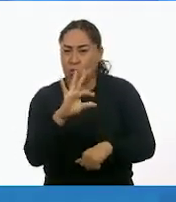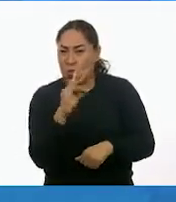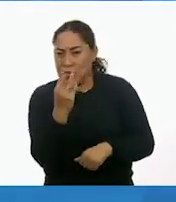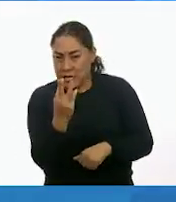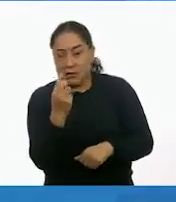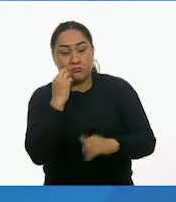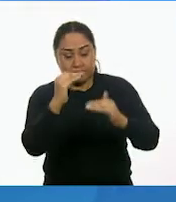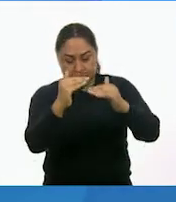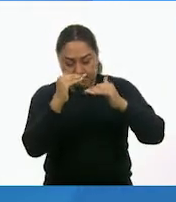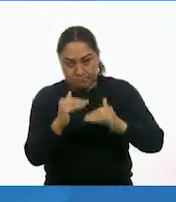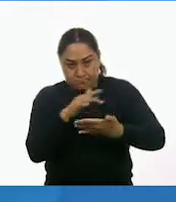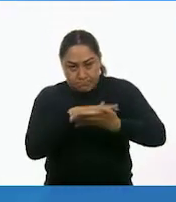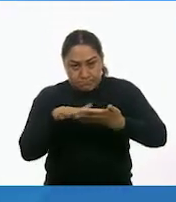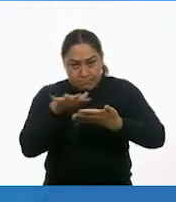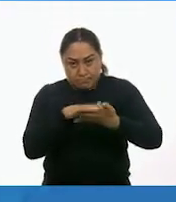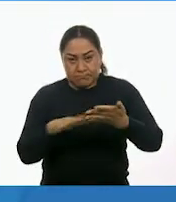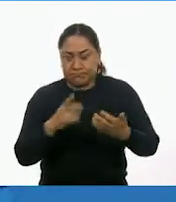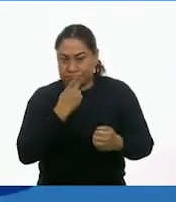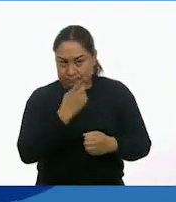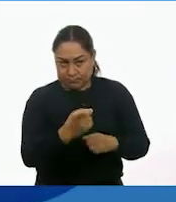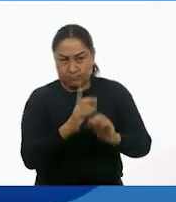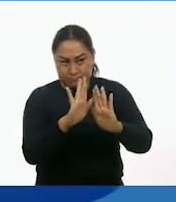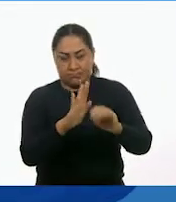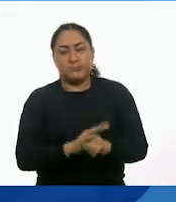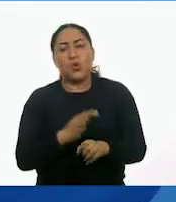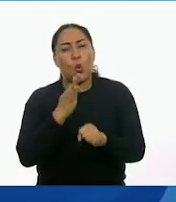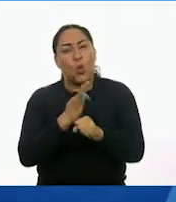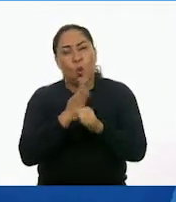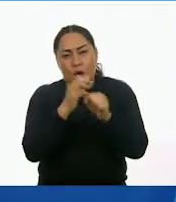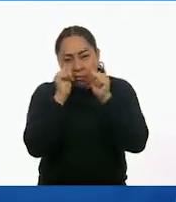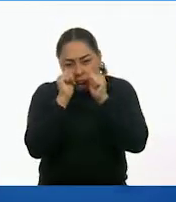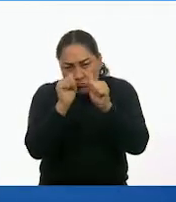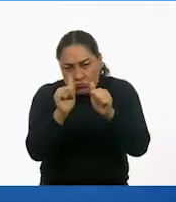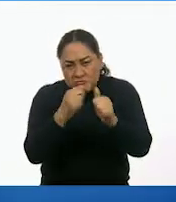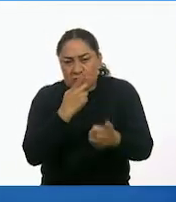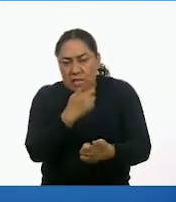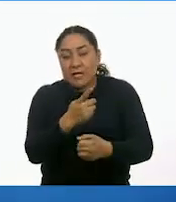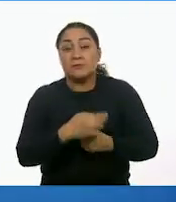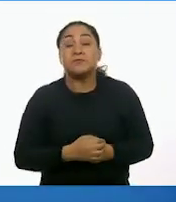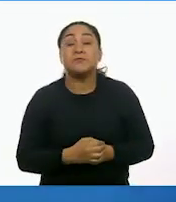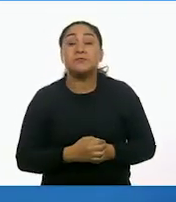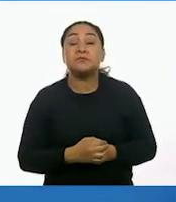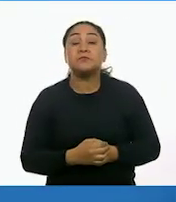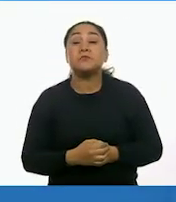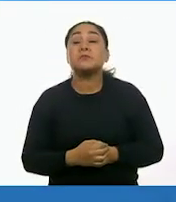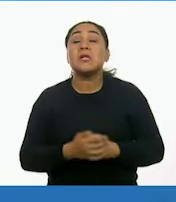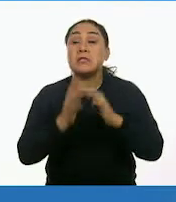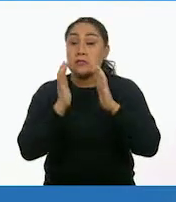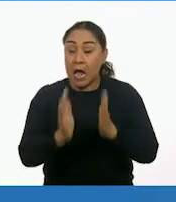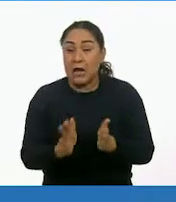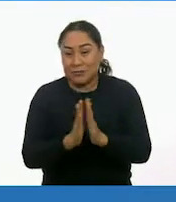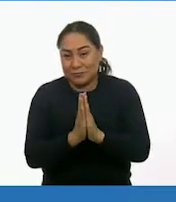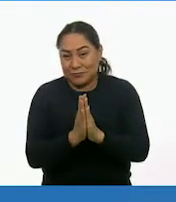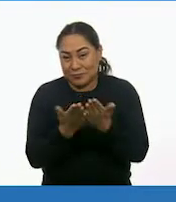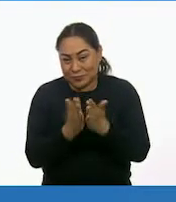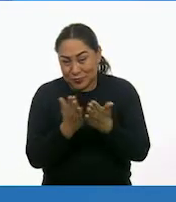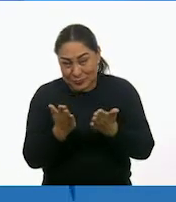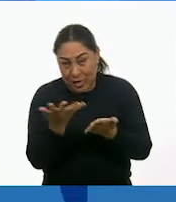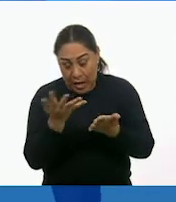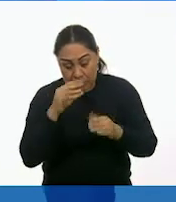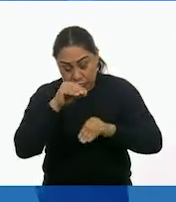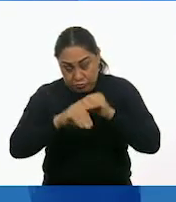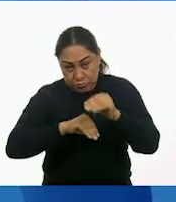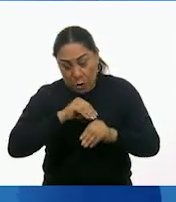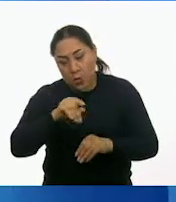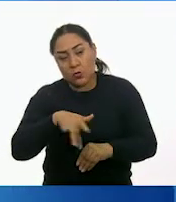el segundo párrafo. A ver, pongamos atención a lo que dice el segundo párrafo. Dice, después de todos los folletos que hemos revisado,